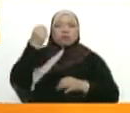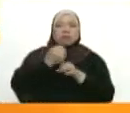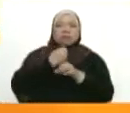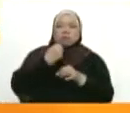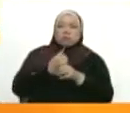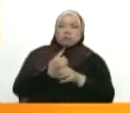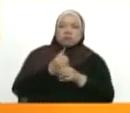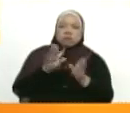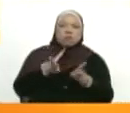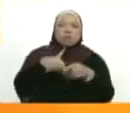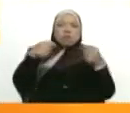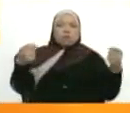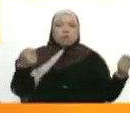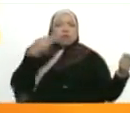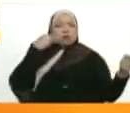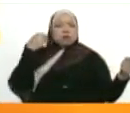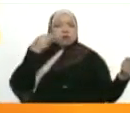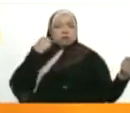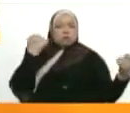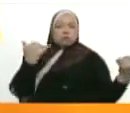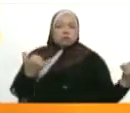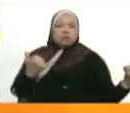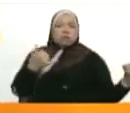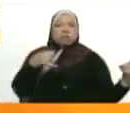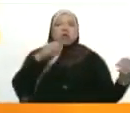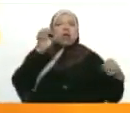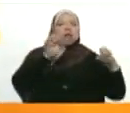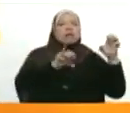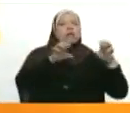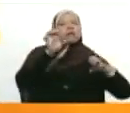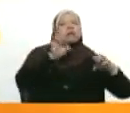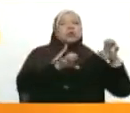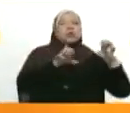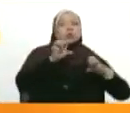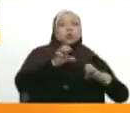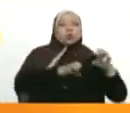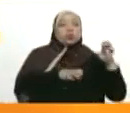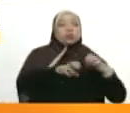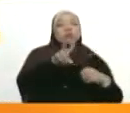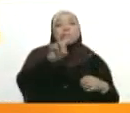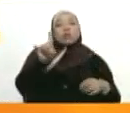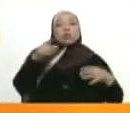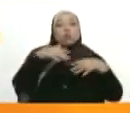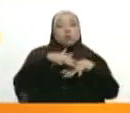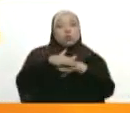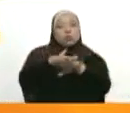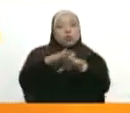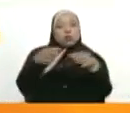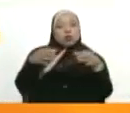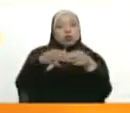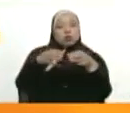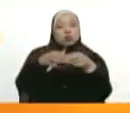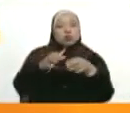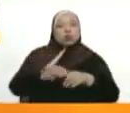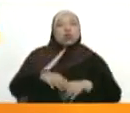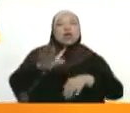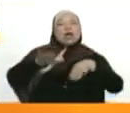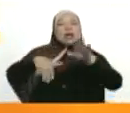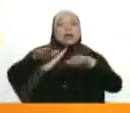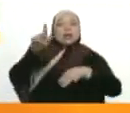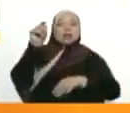carpeta, su aspiración será recibida y será evaluada por 21 integrantes de este comité, 15